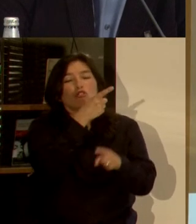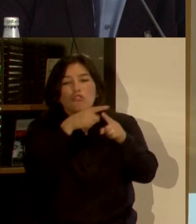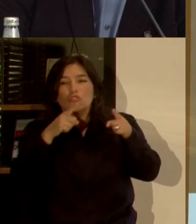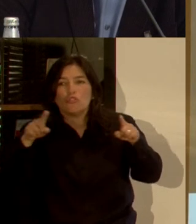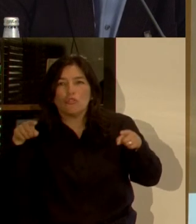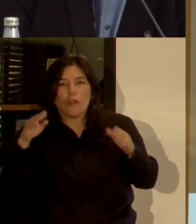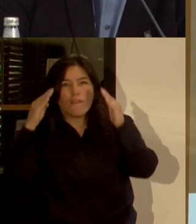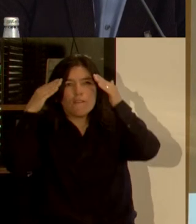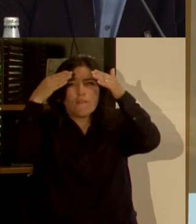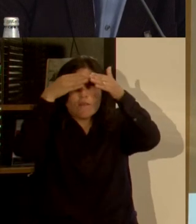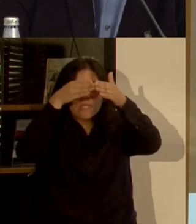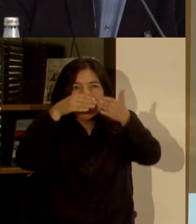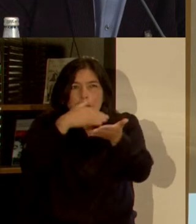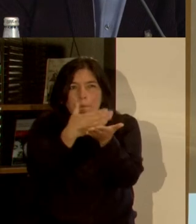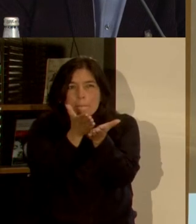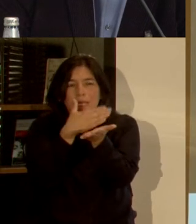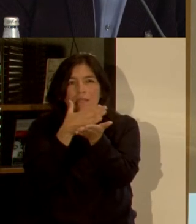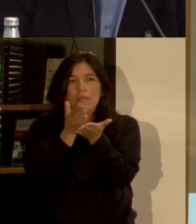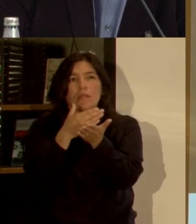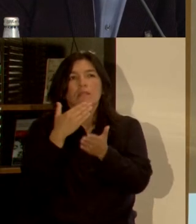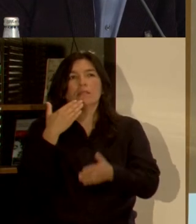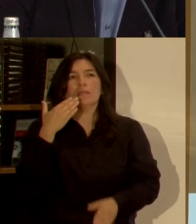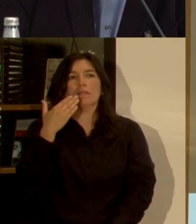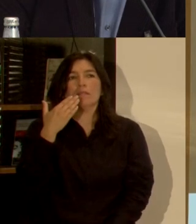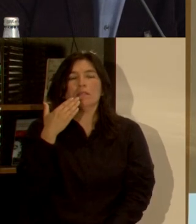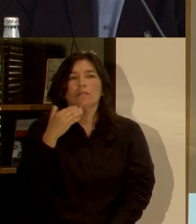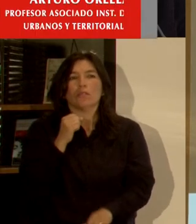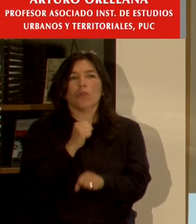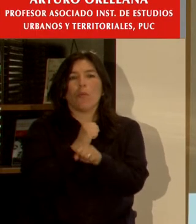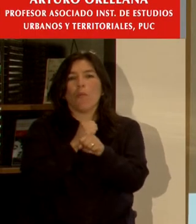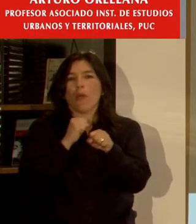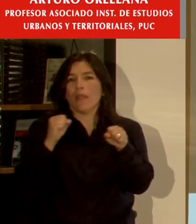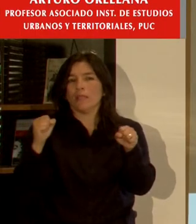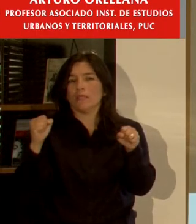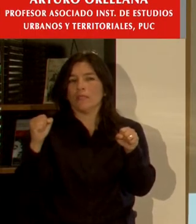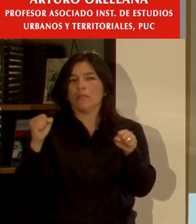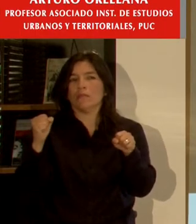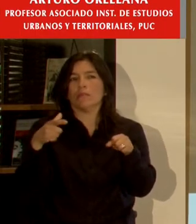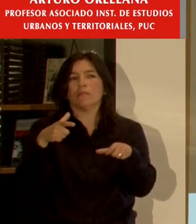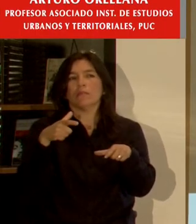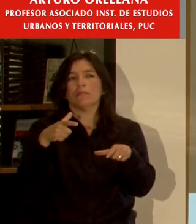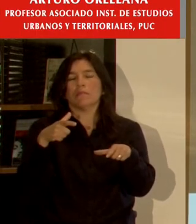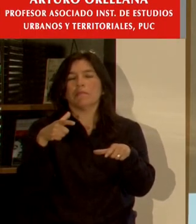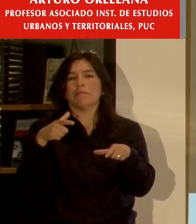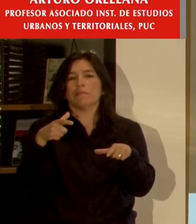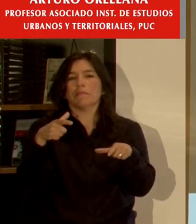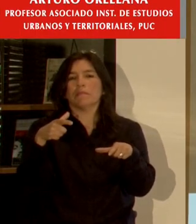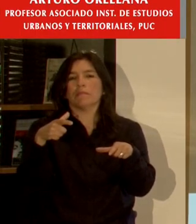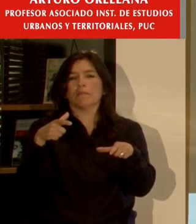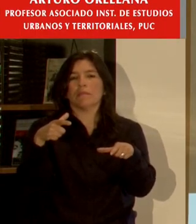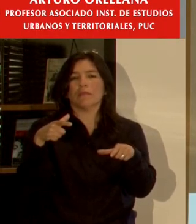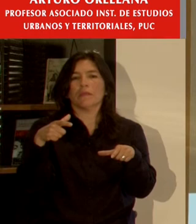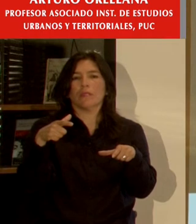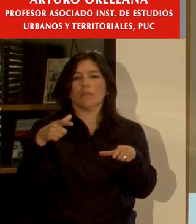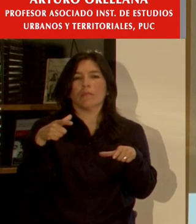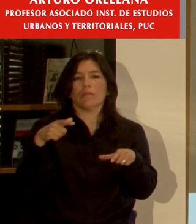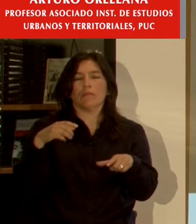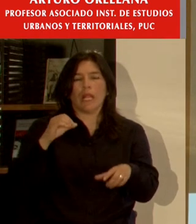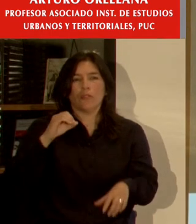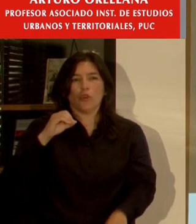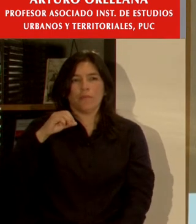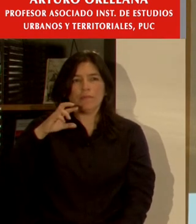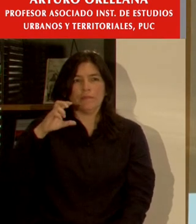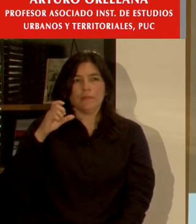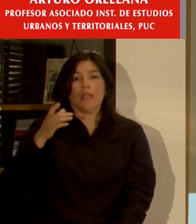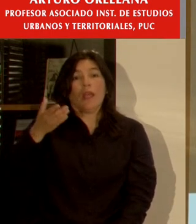enfoque más integral de la planificación. Los pladecos ya no pueden ser una carta a los reyes, es decir, nosotros publicamos un artículo en la revista